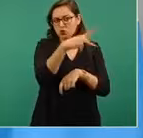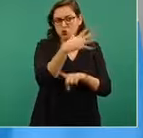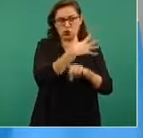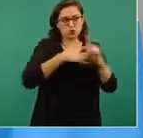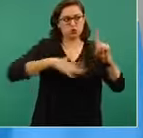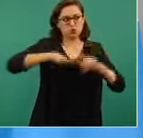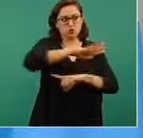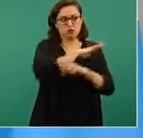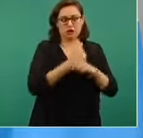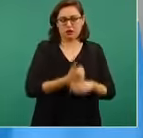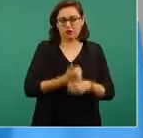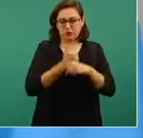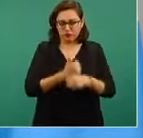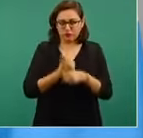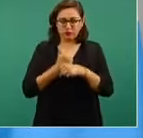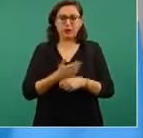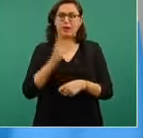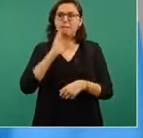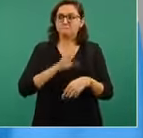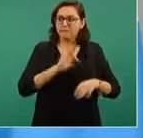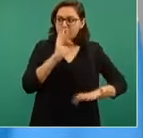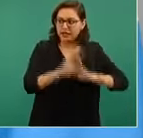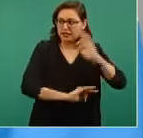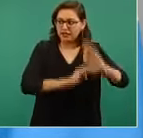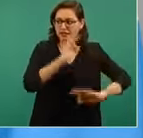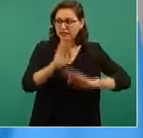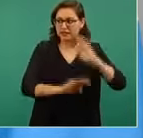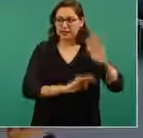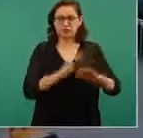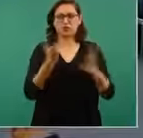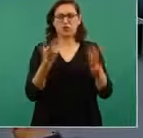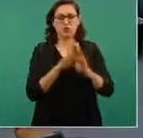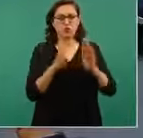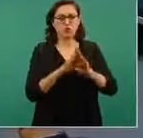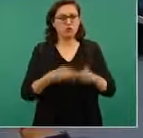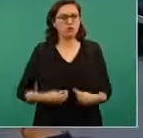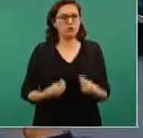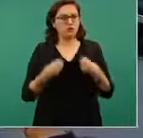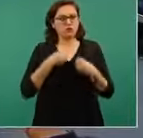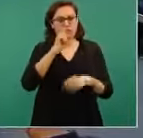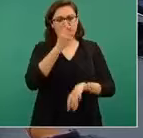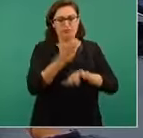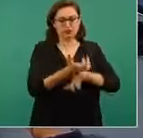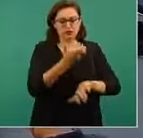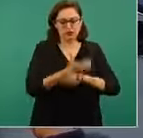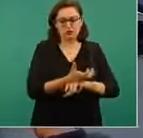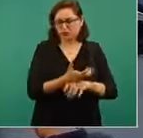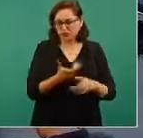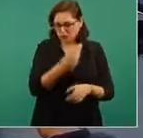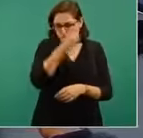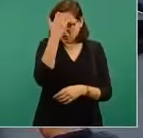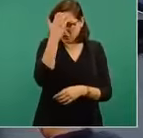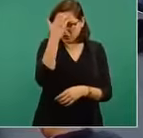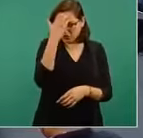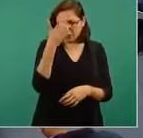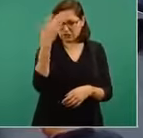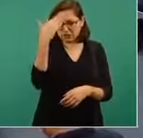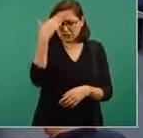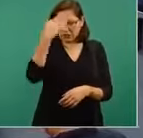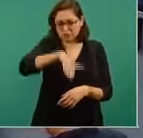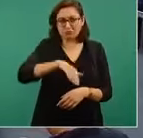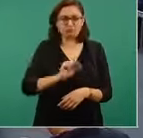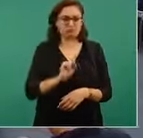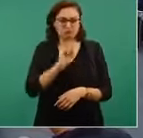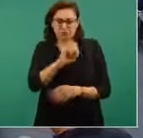maltrato en Estados Unidos al migrante, al mexicano, y nos pueden